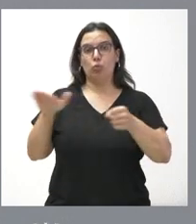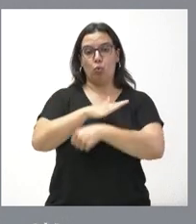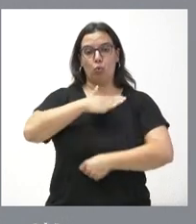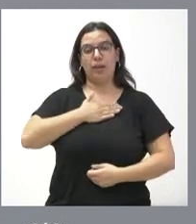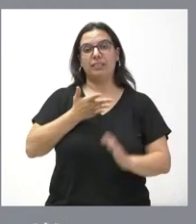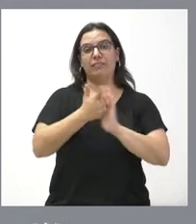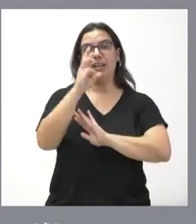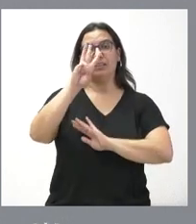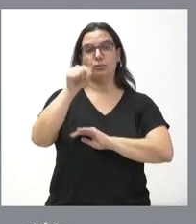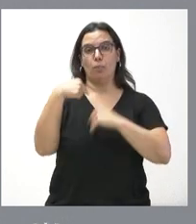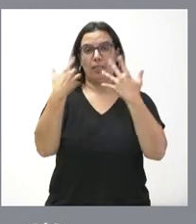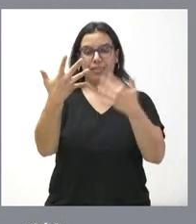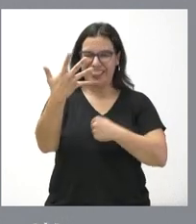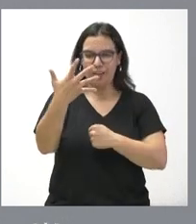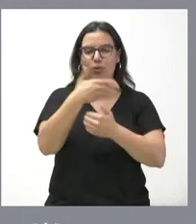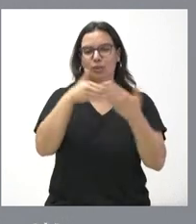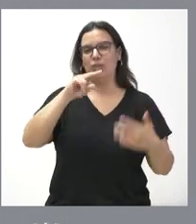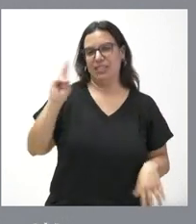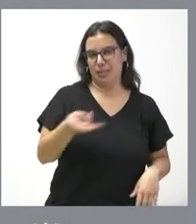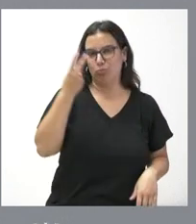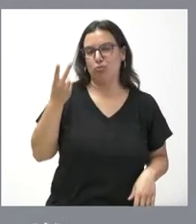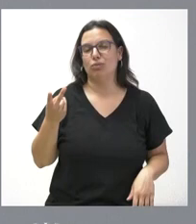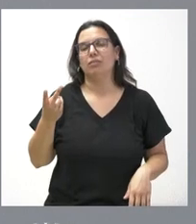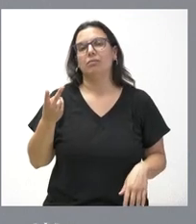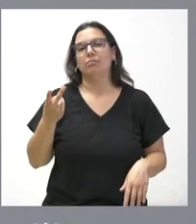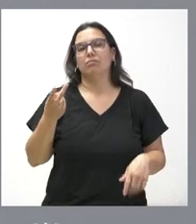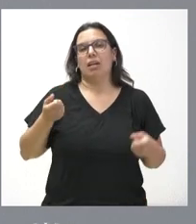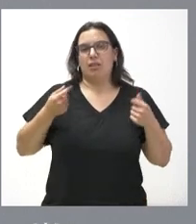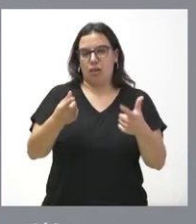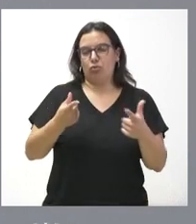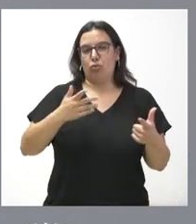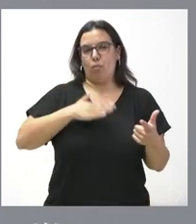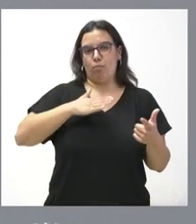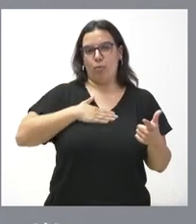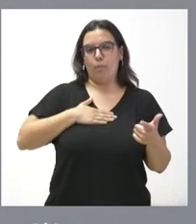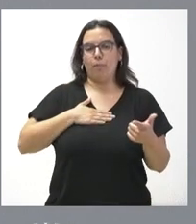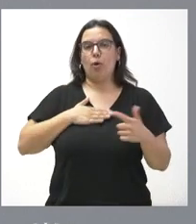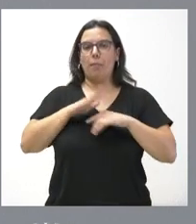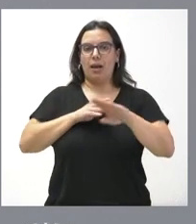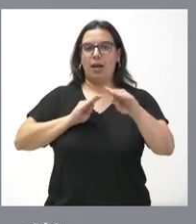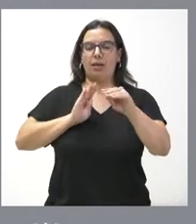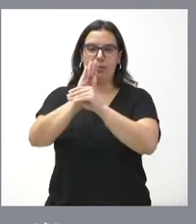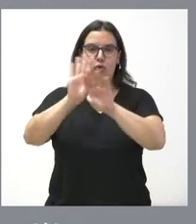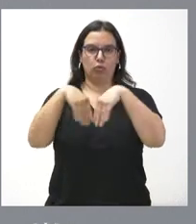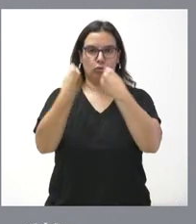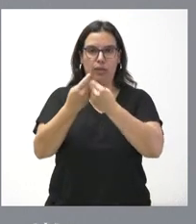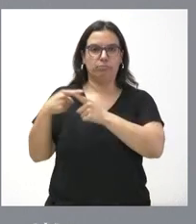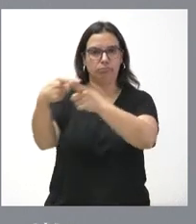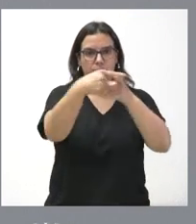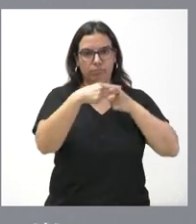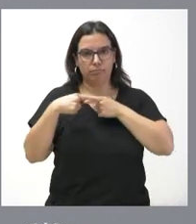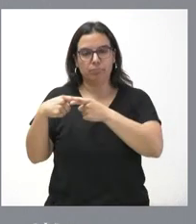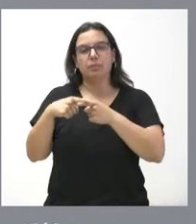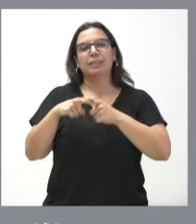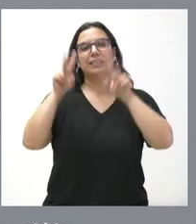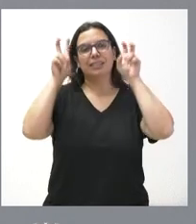3,5 millones de euros de coste autonómico dentro de la inversión global que se moviliza en